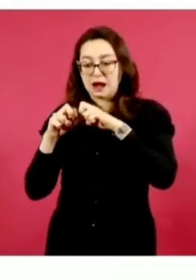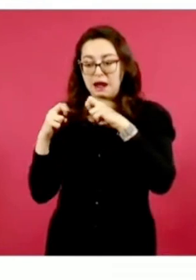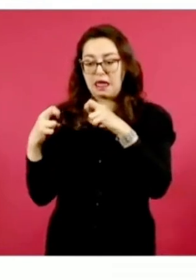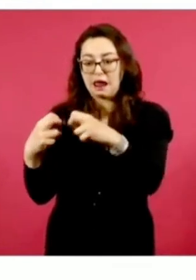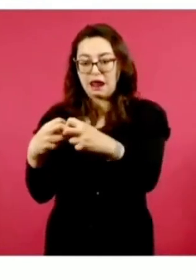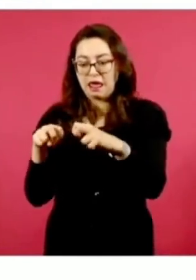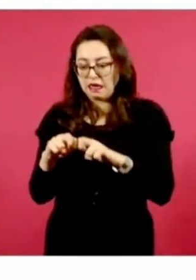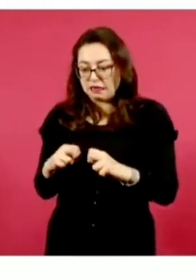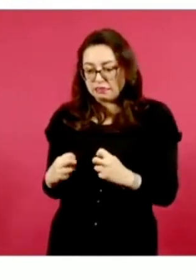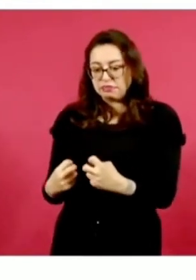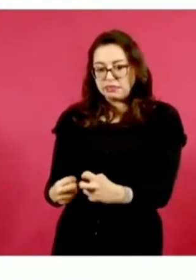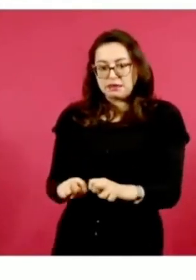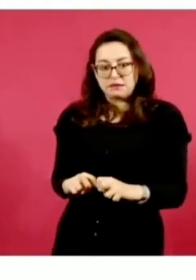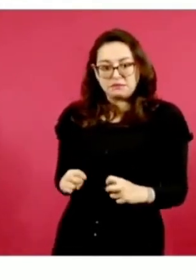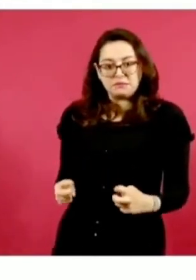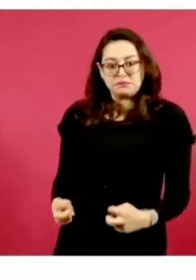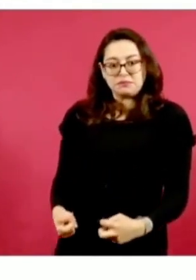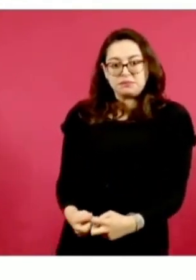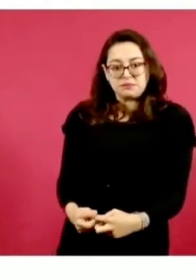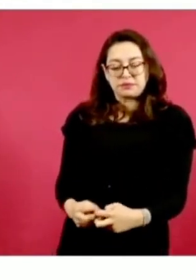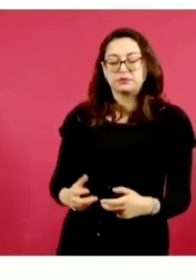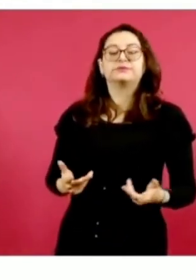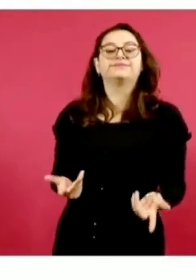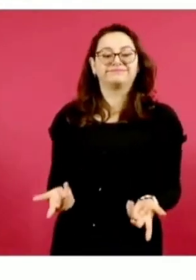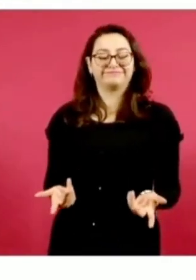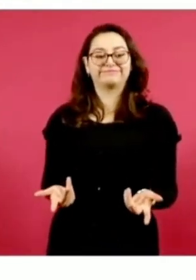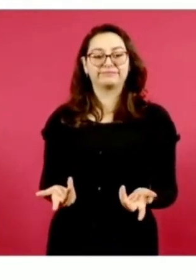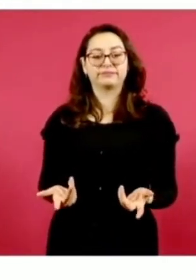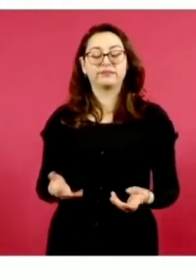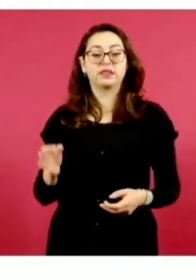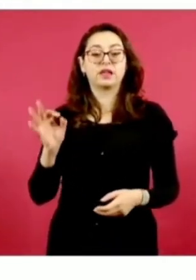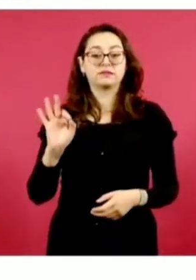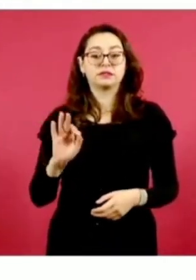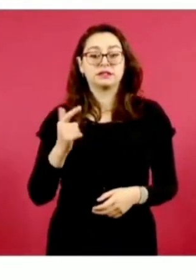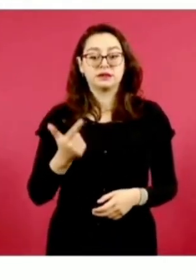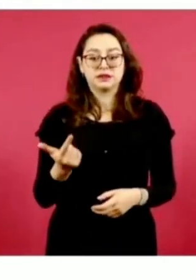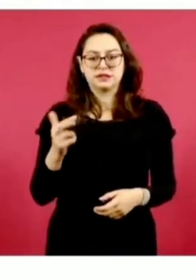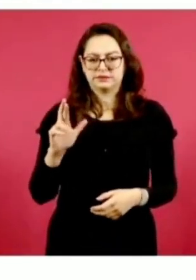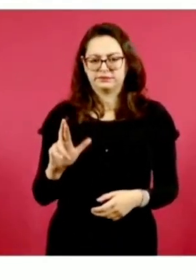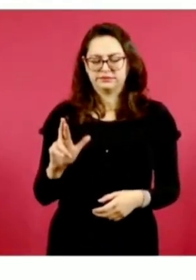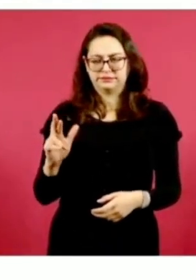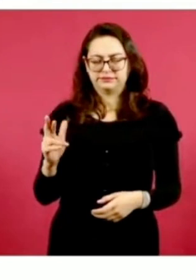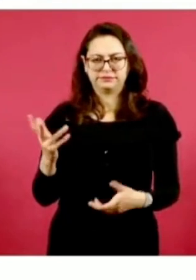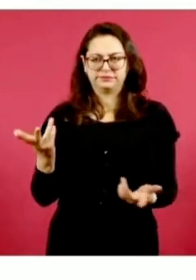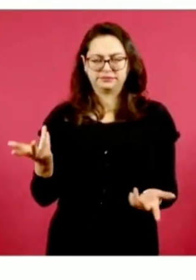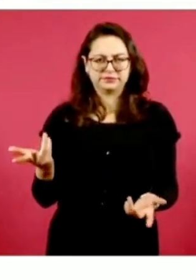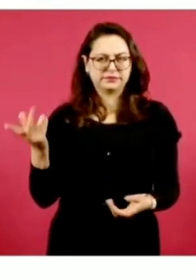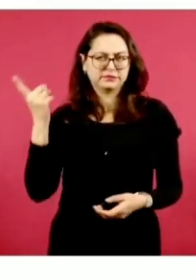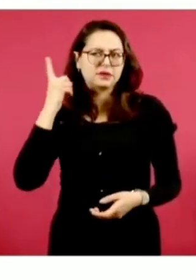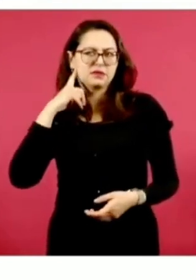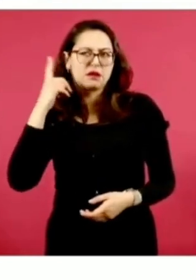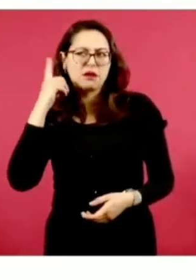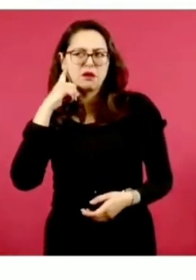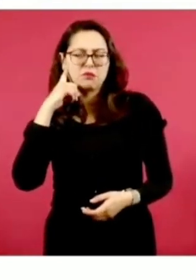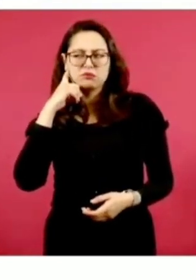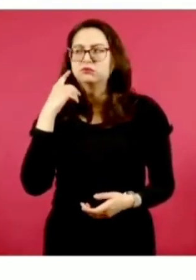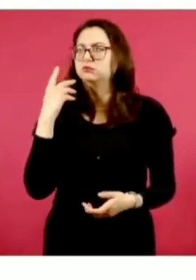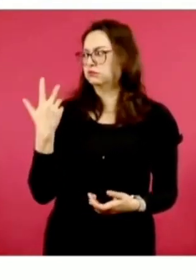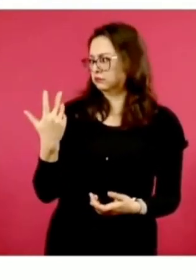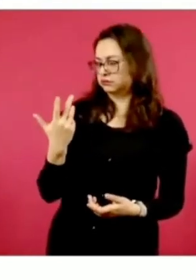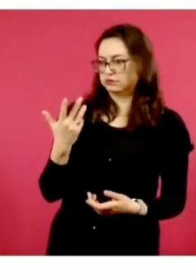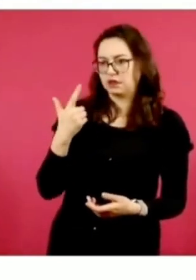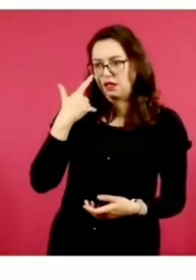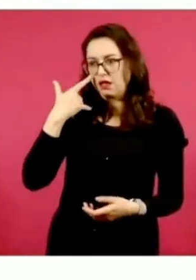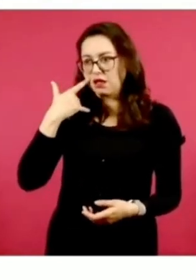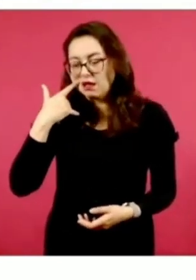una denuncia anónima, la Fiscalía General de República realizó la inspección de los contenedores y localizó y rescató